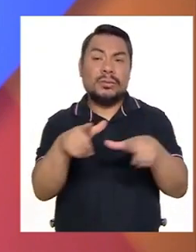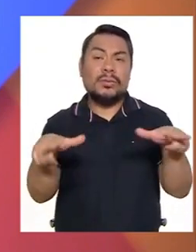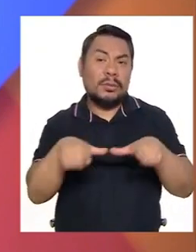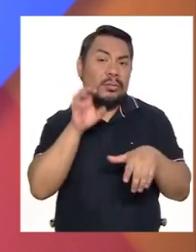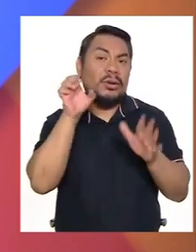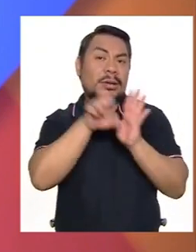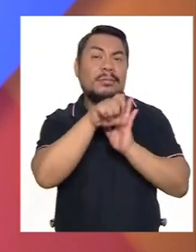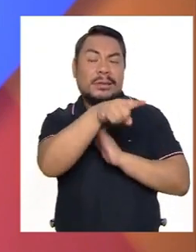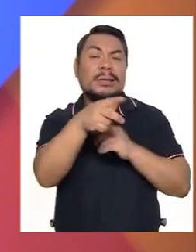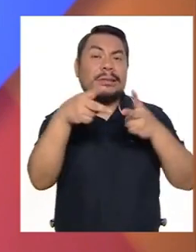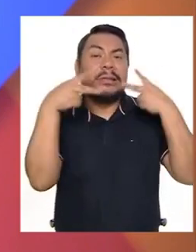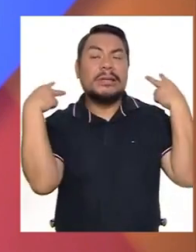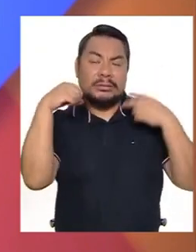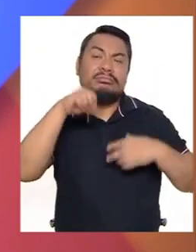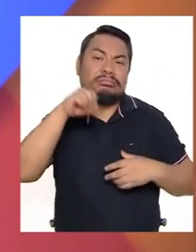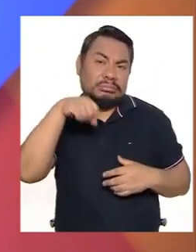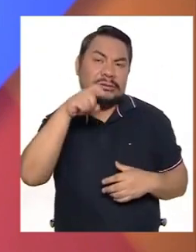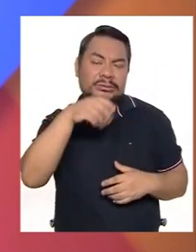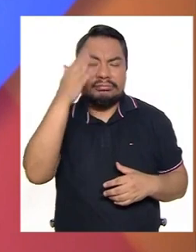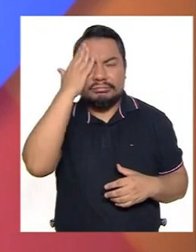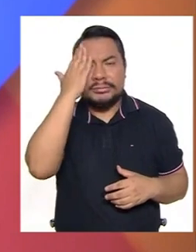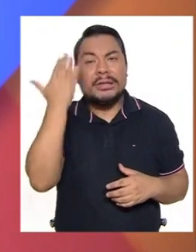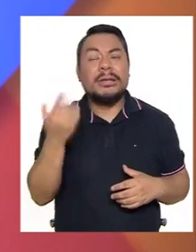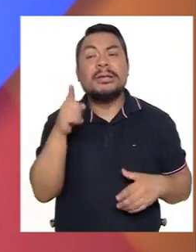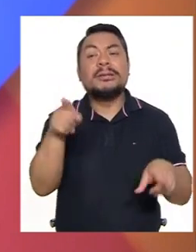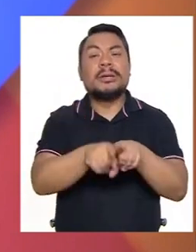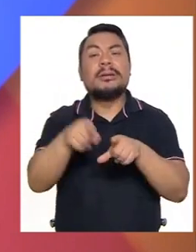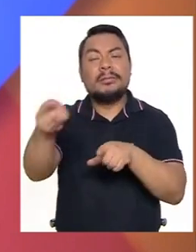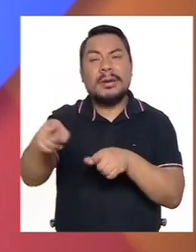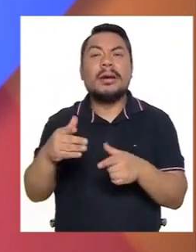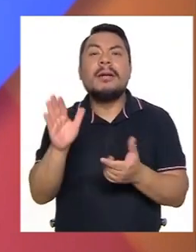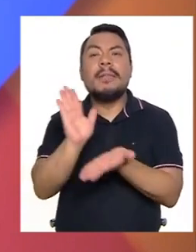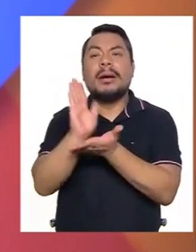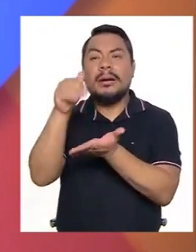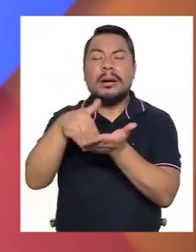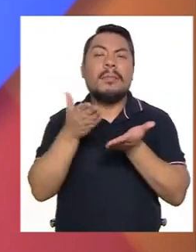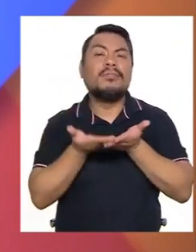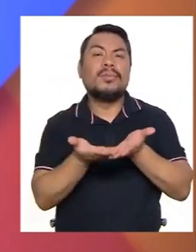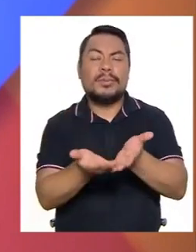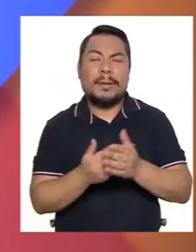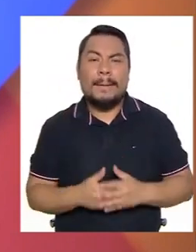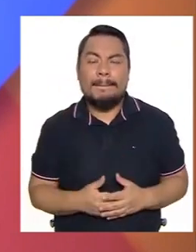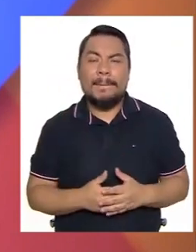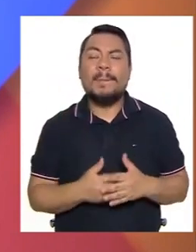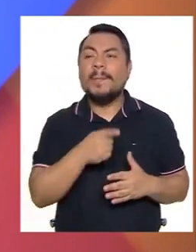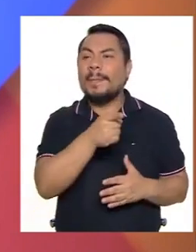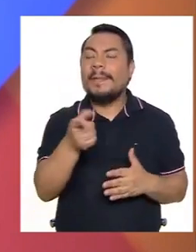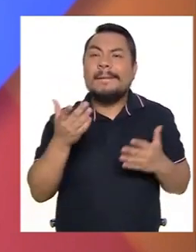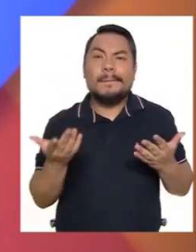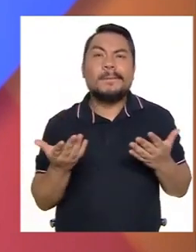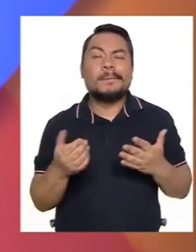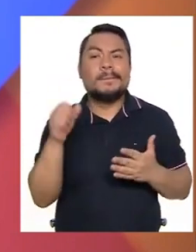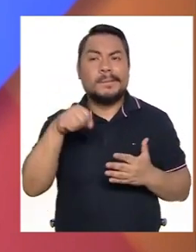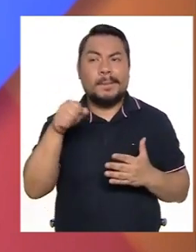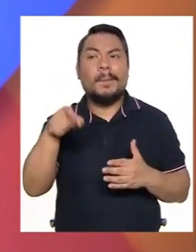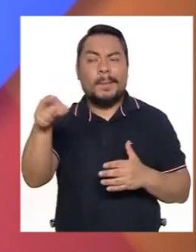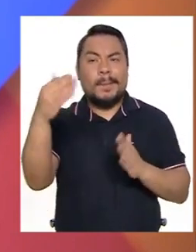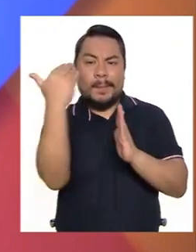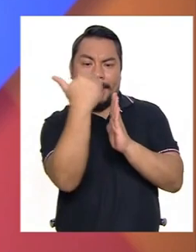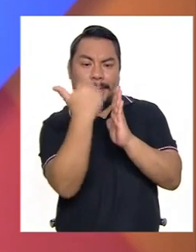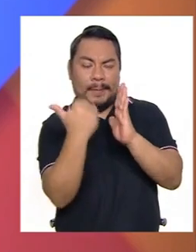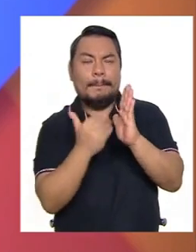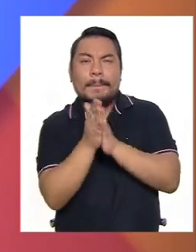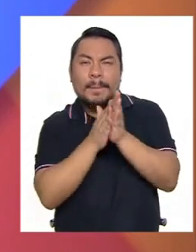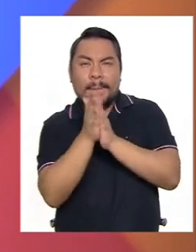Iquitos, ¿no? En Madre de Dios, Pucalpa, ¿no? Están en la, digamos, en la lista de